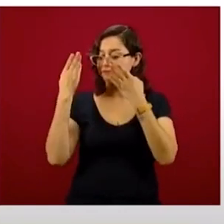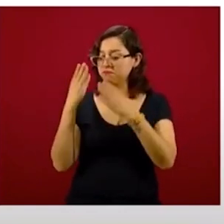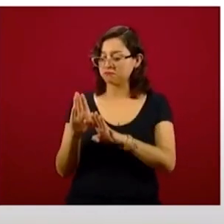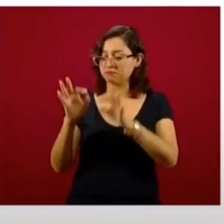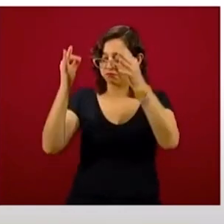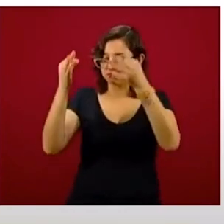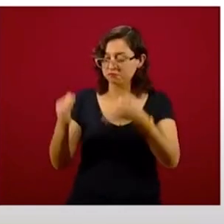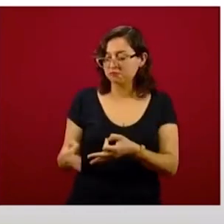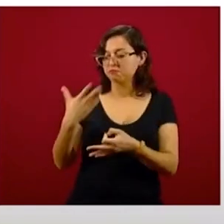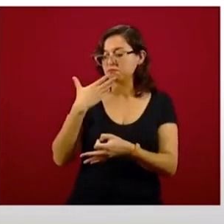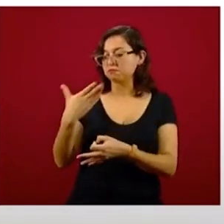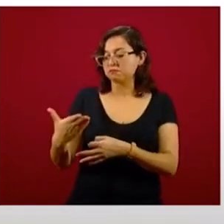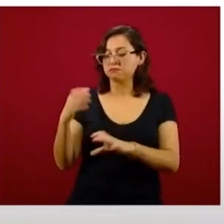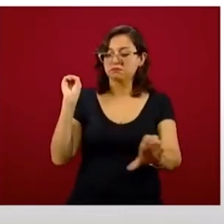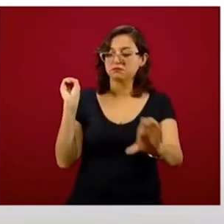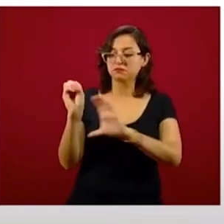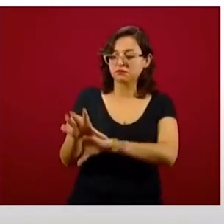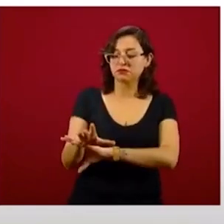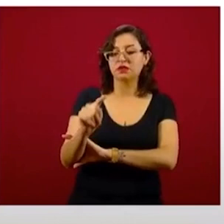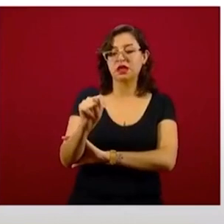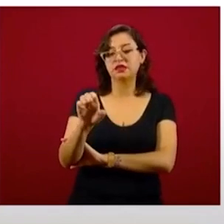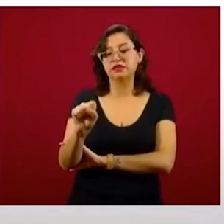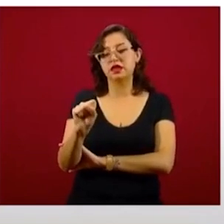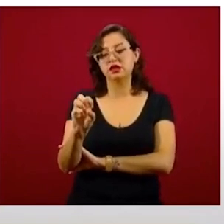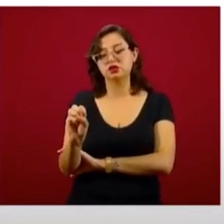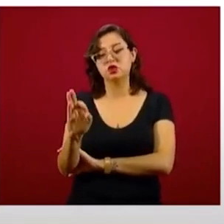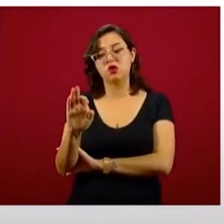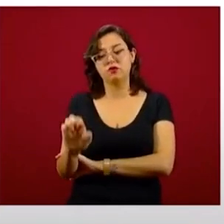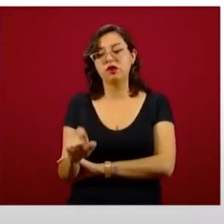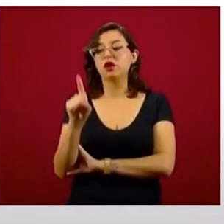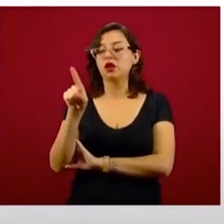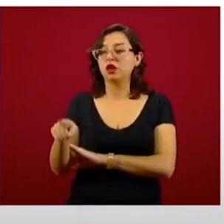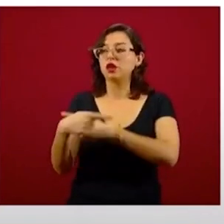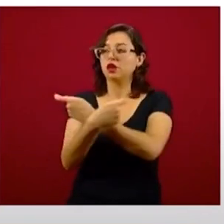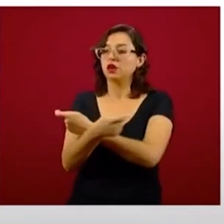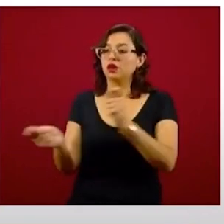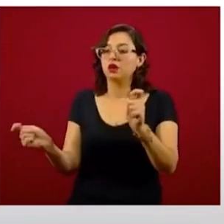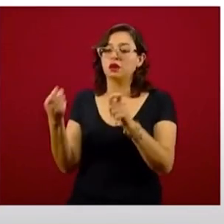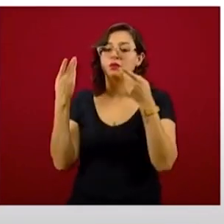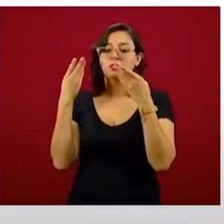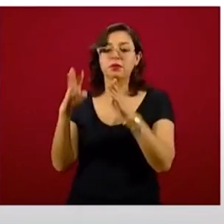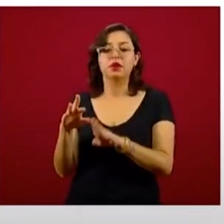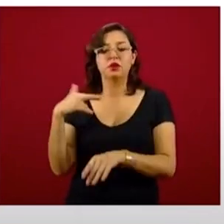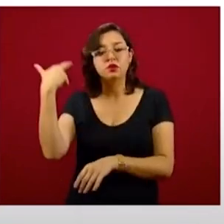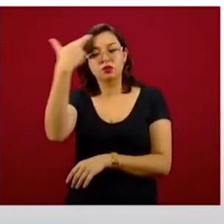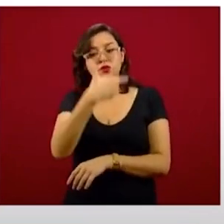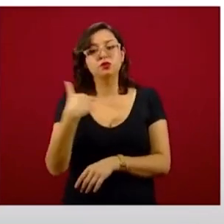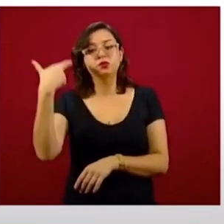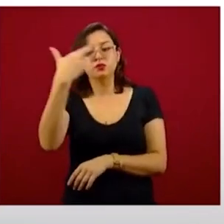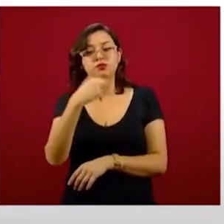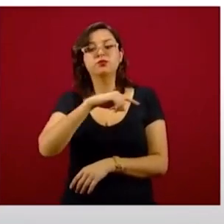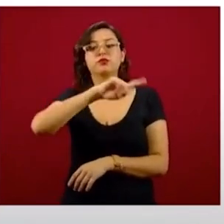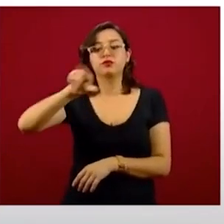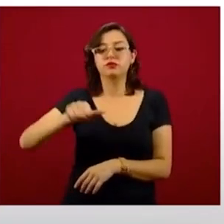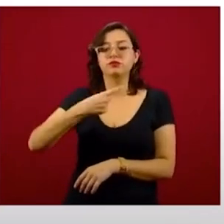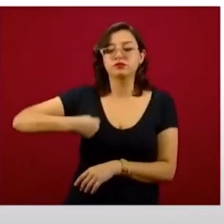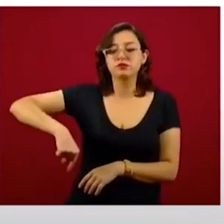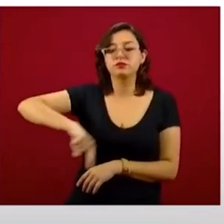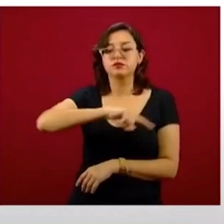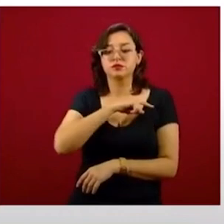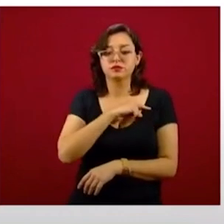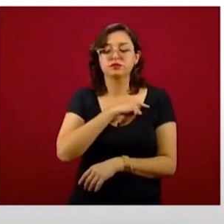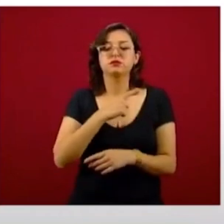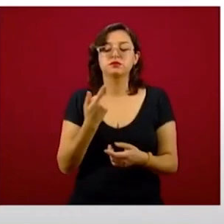lo mandamos a Tesofre, Tesofre lo distribuye a los bancos y tenemos entonces nosotros esta curva en